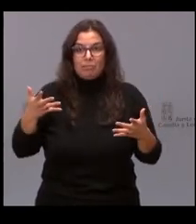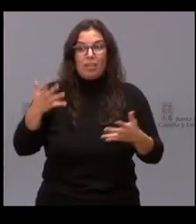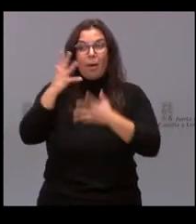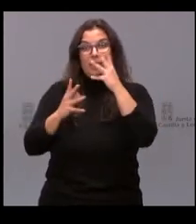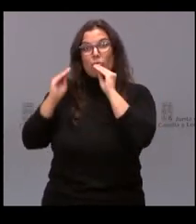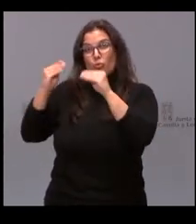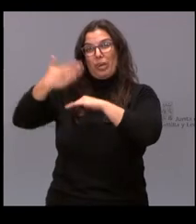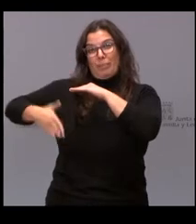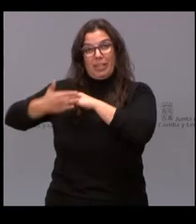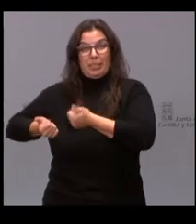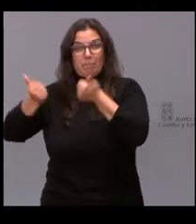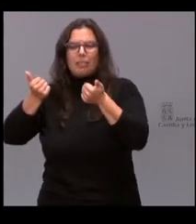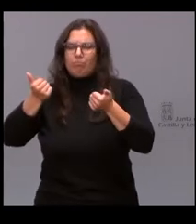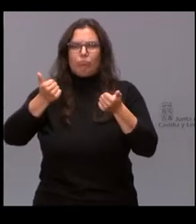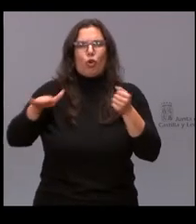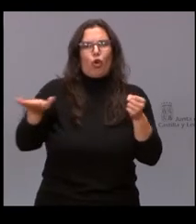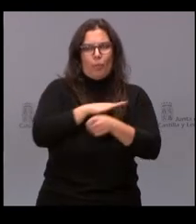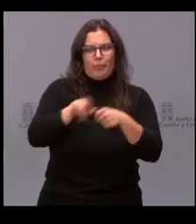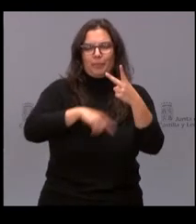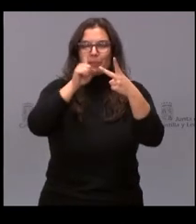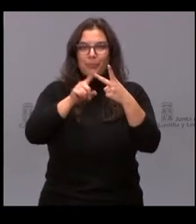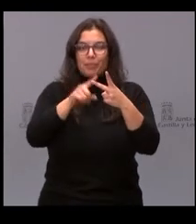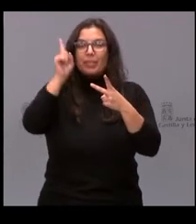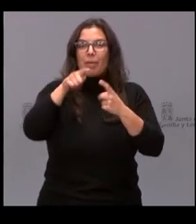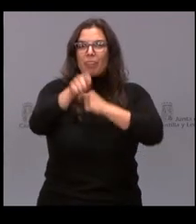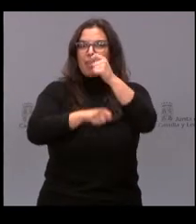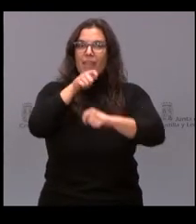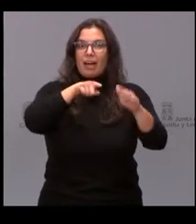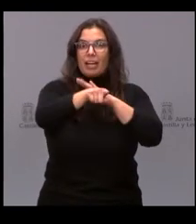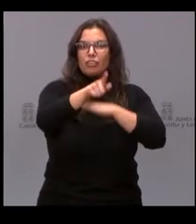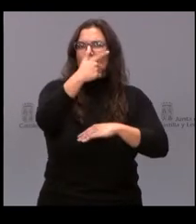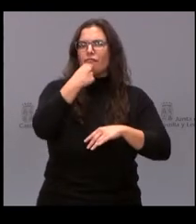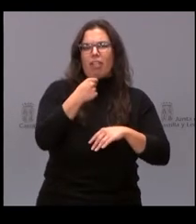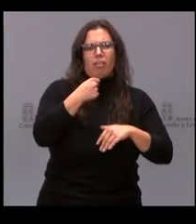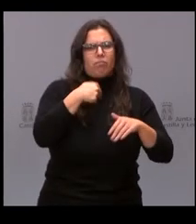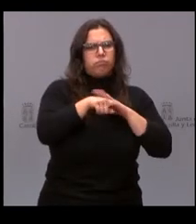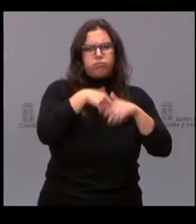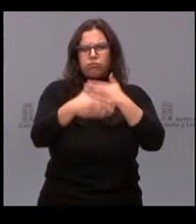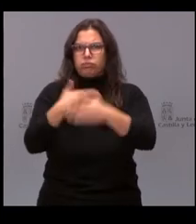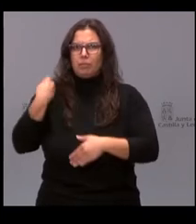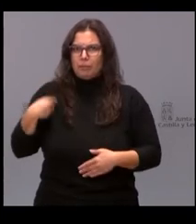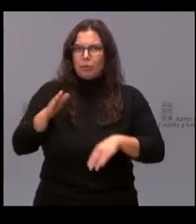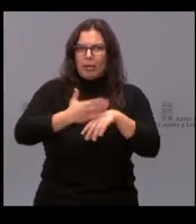administraciones. Se facilita la gestión de los trámites en las entidades locales.